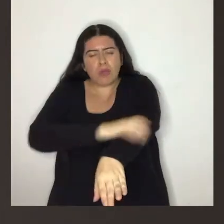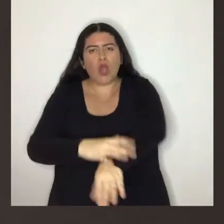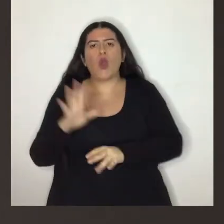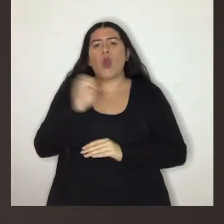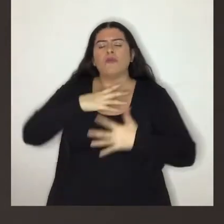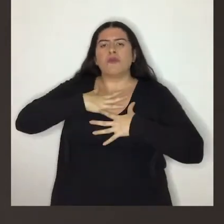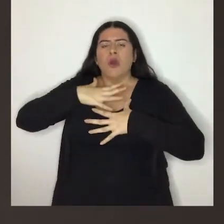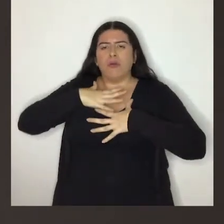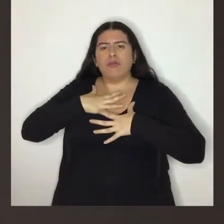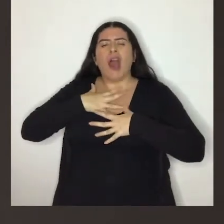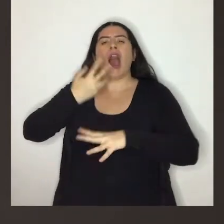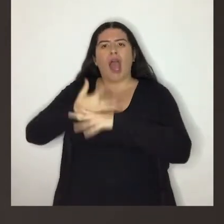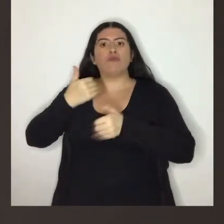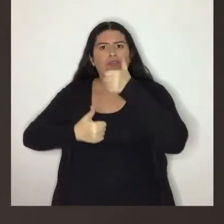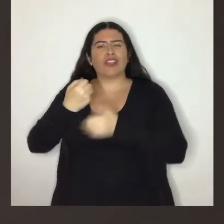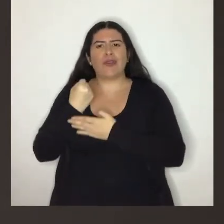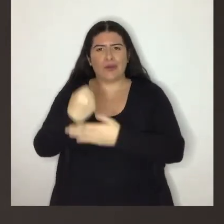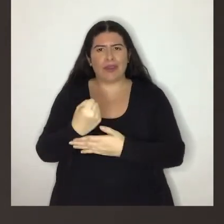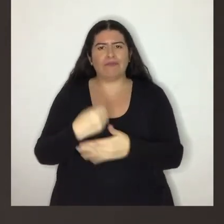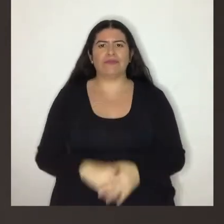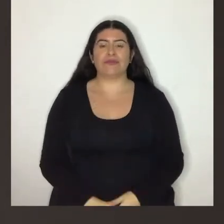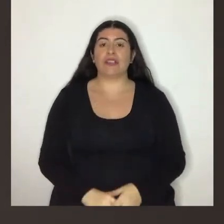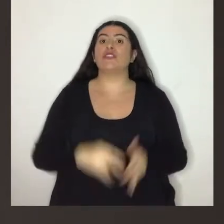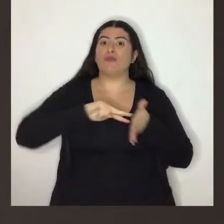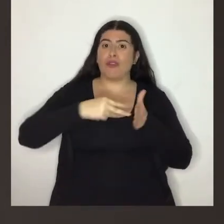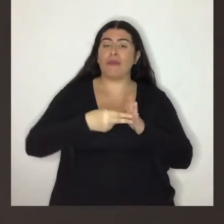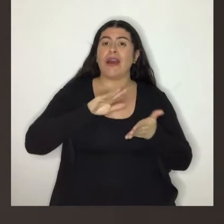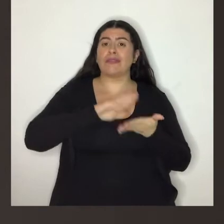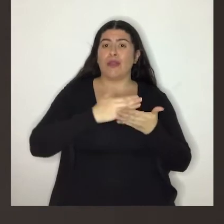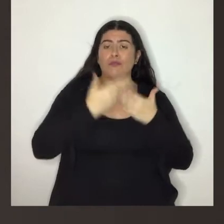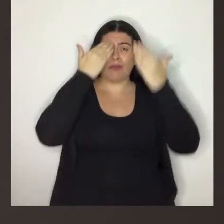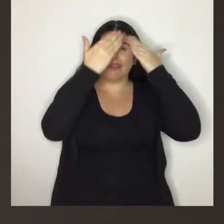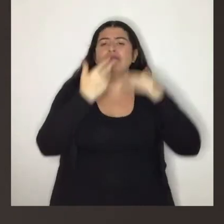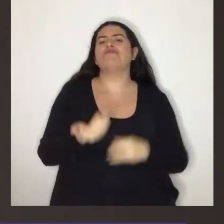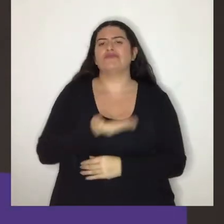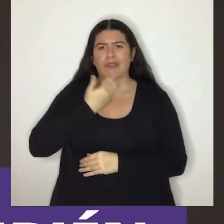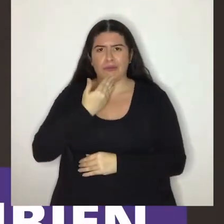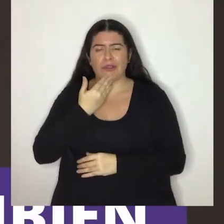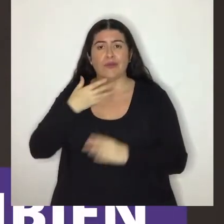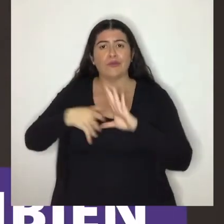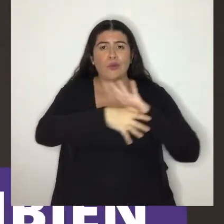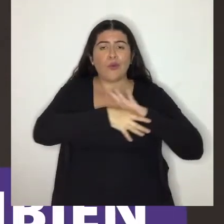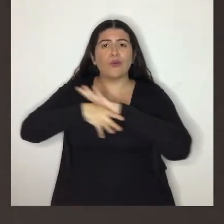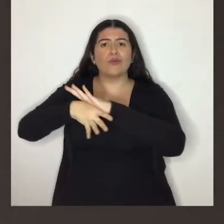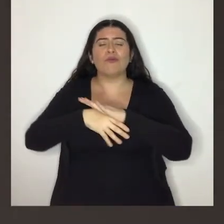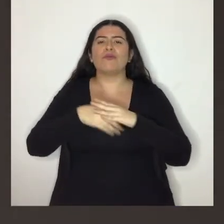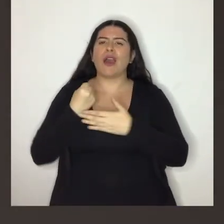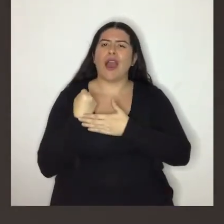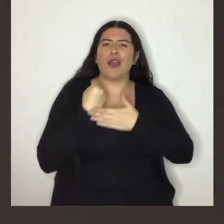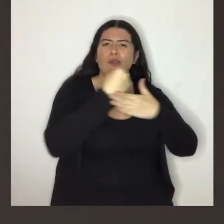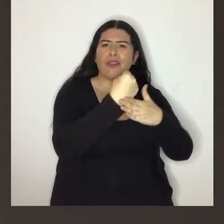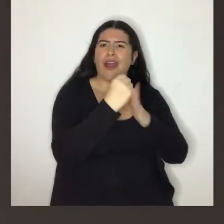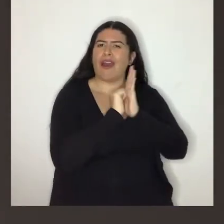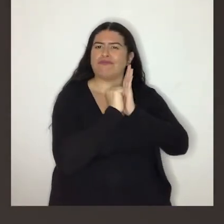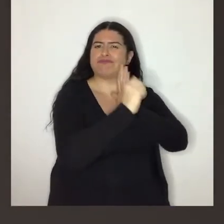fractura una pierna o tiene asma, hay profesionales de la salud que lo pueden ayudar. Si tienes problemas de salud mental, también. Juntos